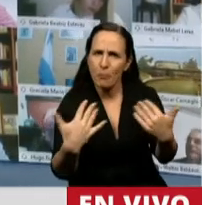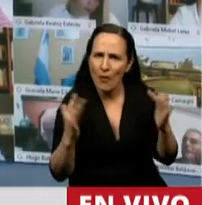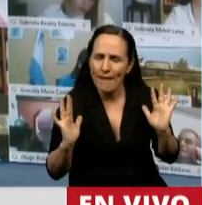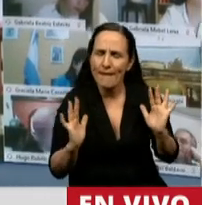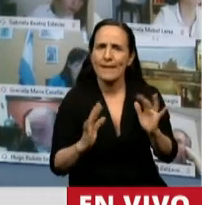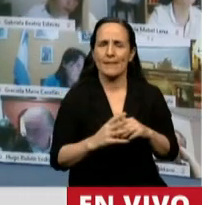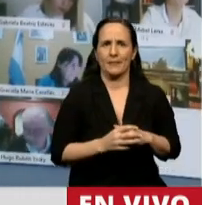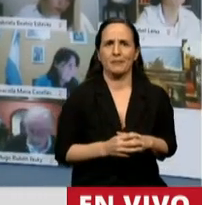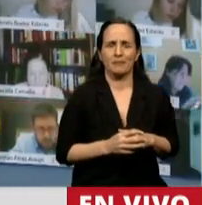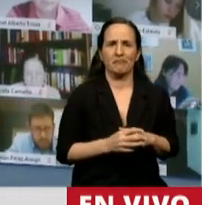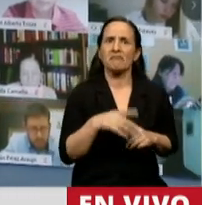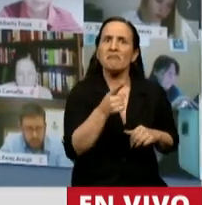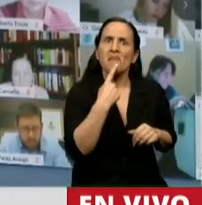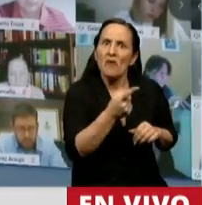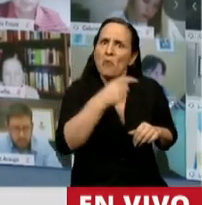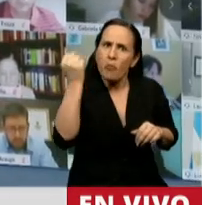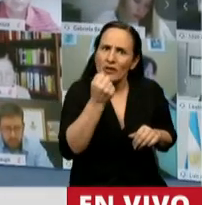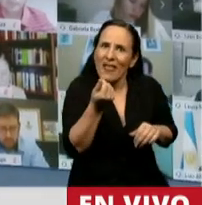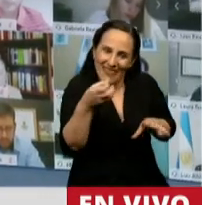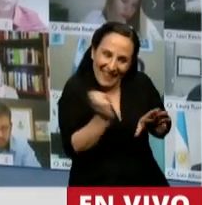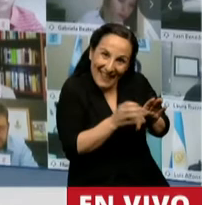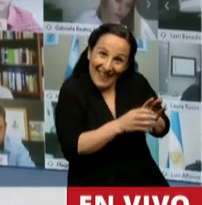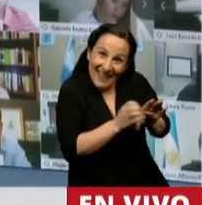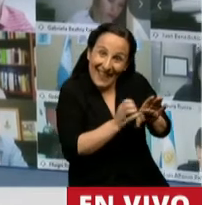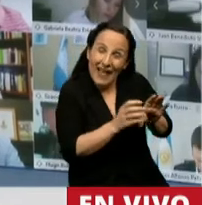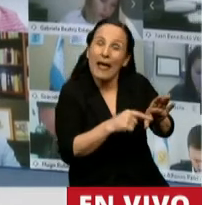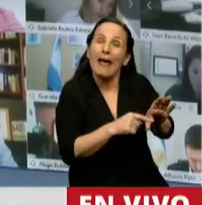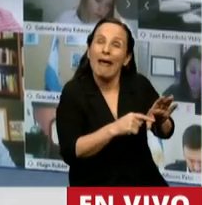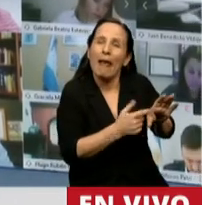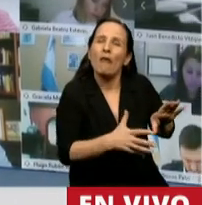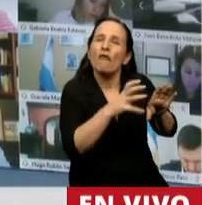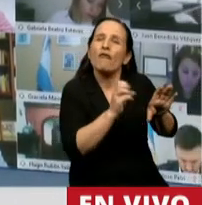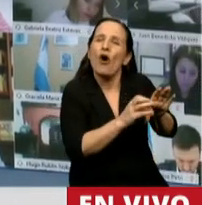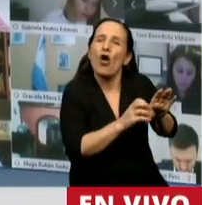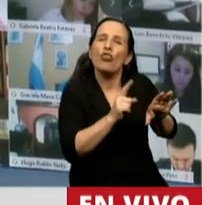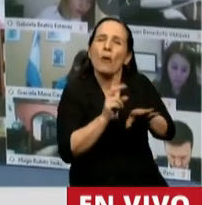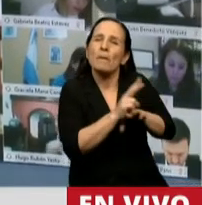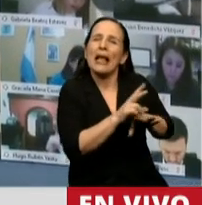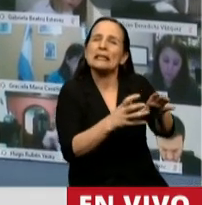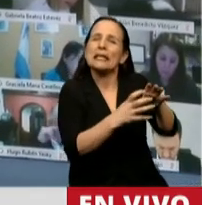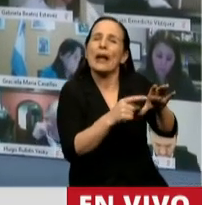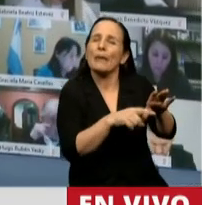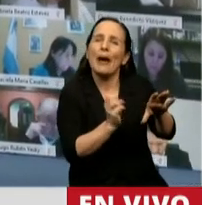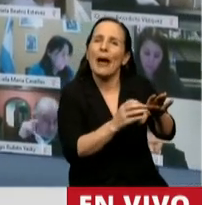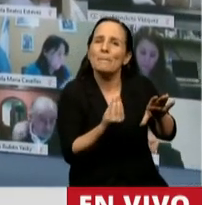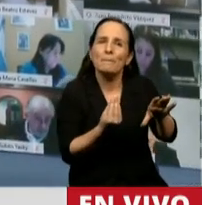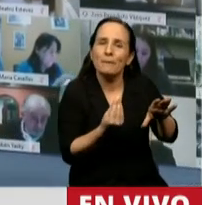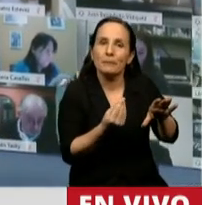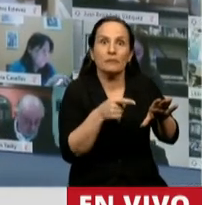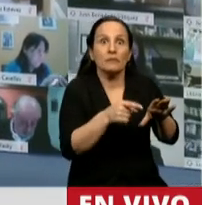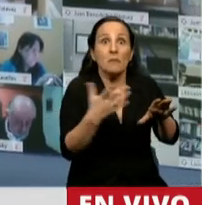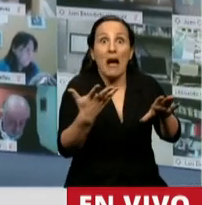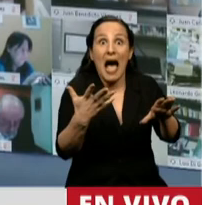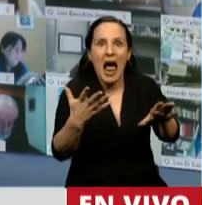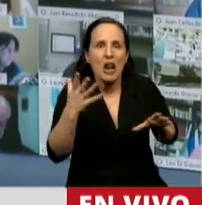de generar, preservar este fondo. Atender